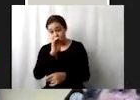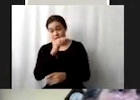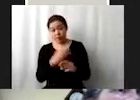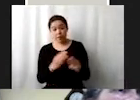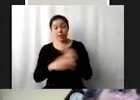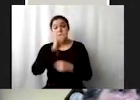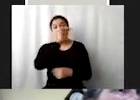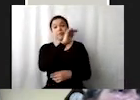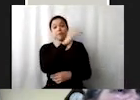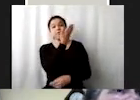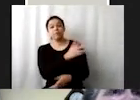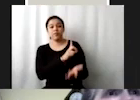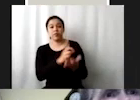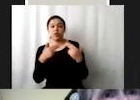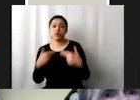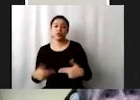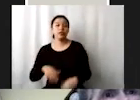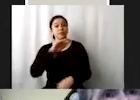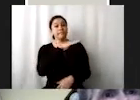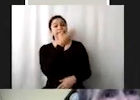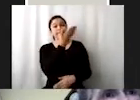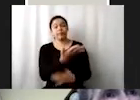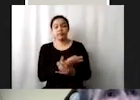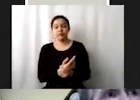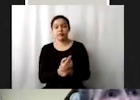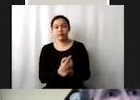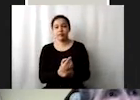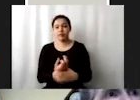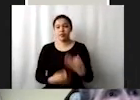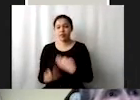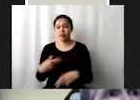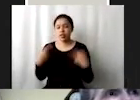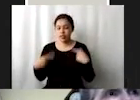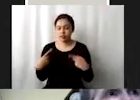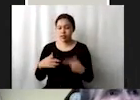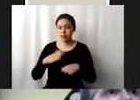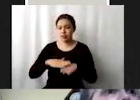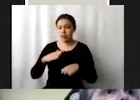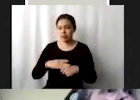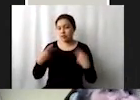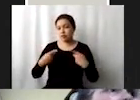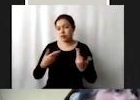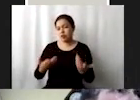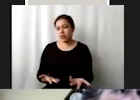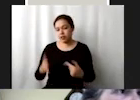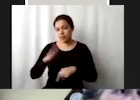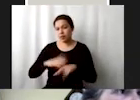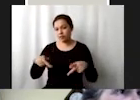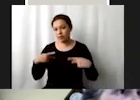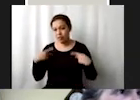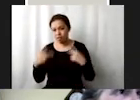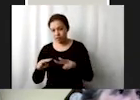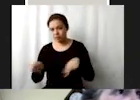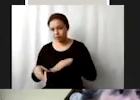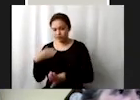garantía de derechos humanos que absolutamente todas las personas sobre todo aquellas que han sido más vulneradas tengan